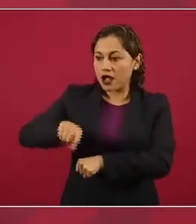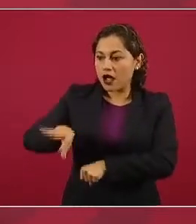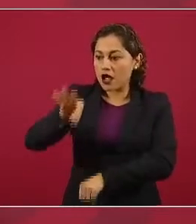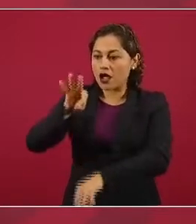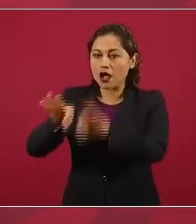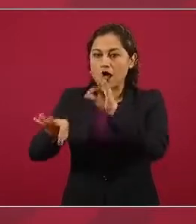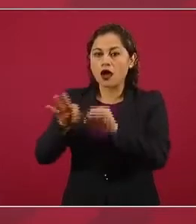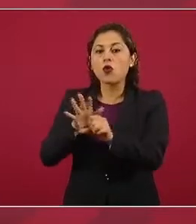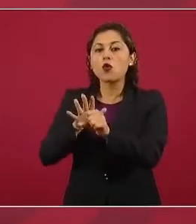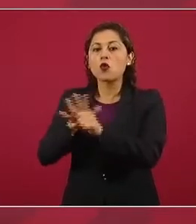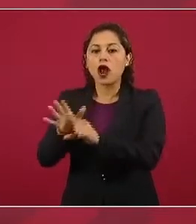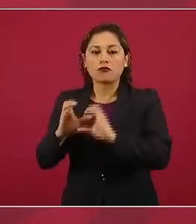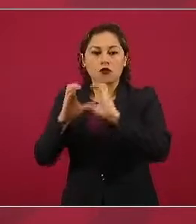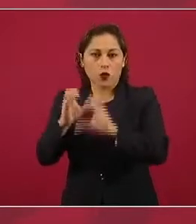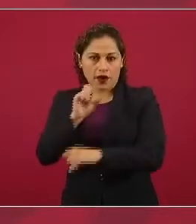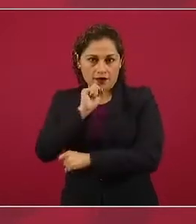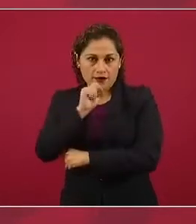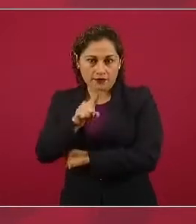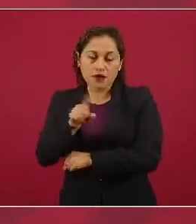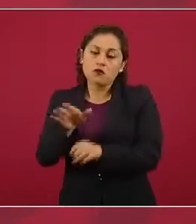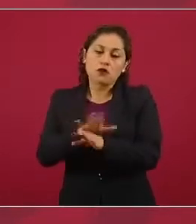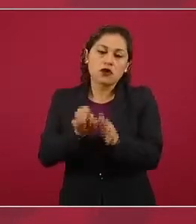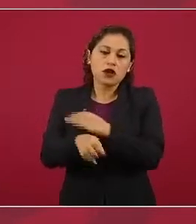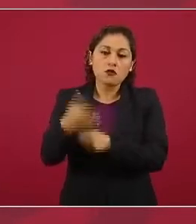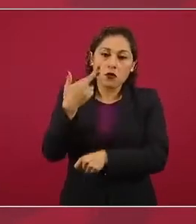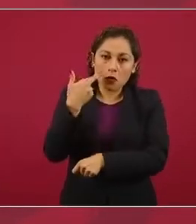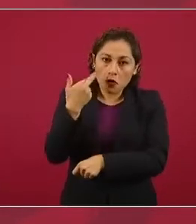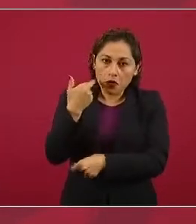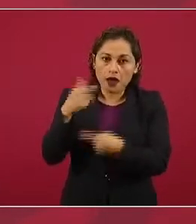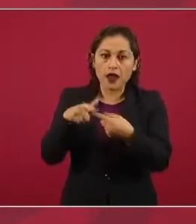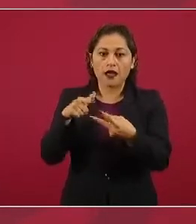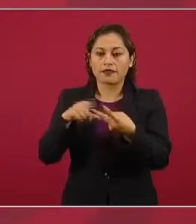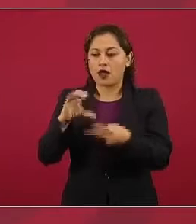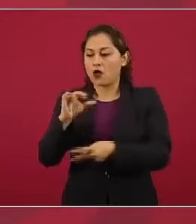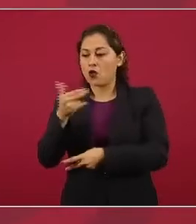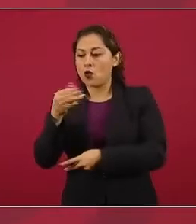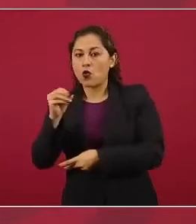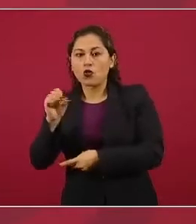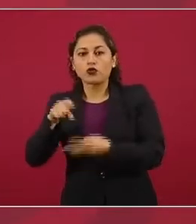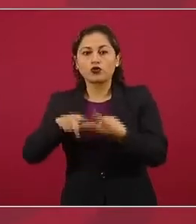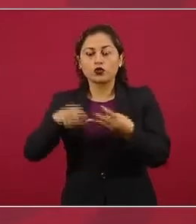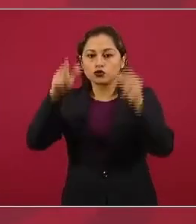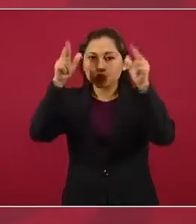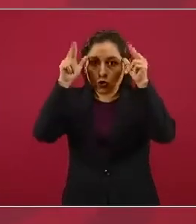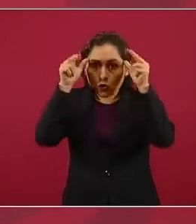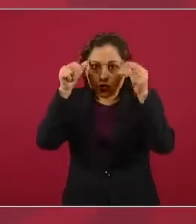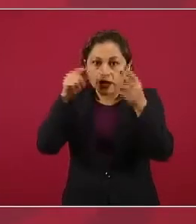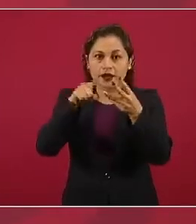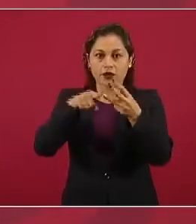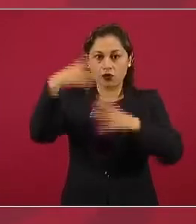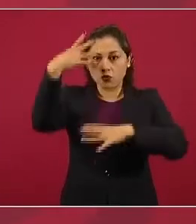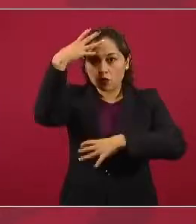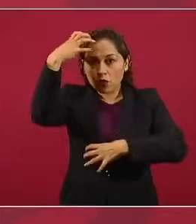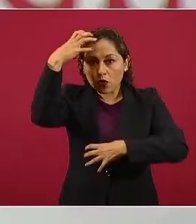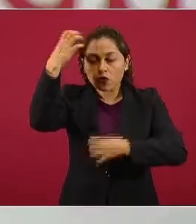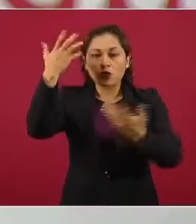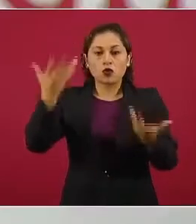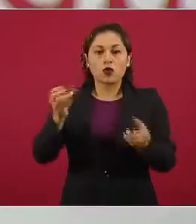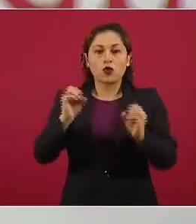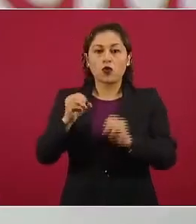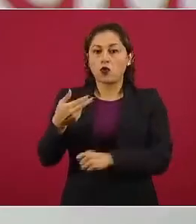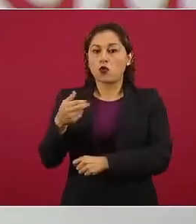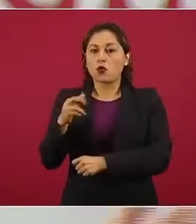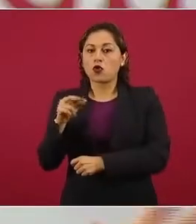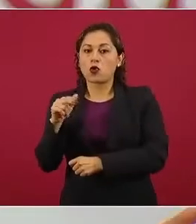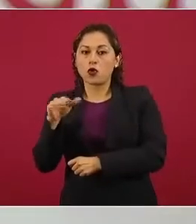la investigación. Ratas, ratones, cuyos, conejos, monos, hurones,